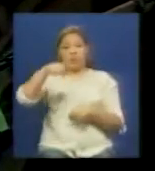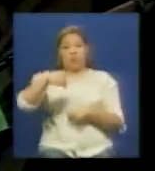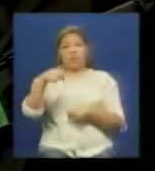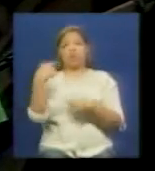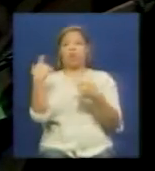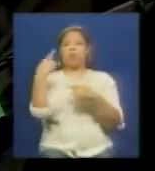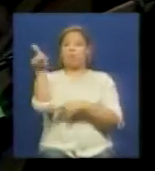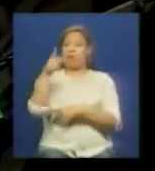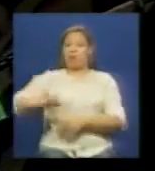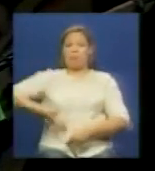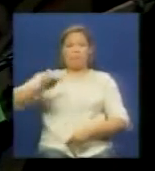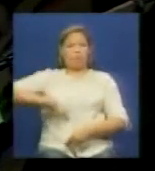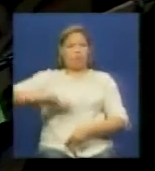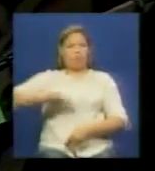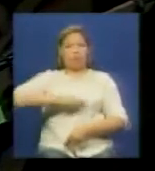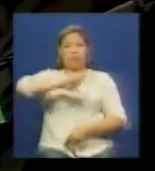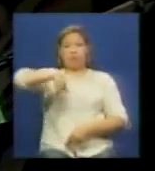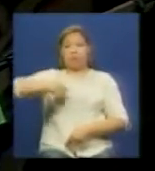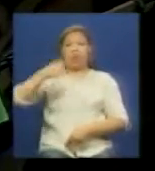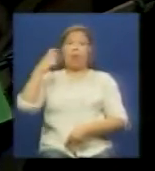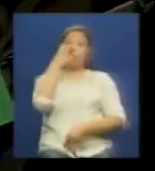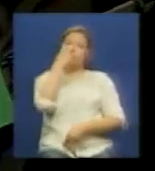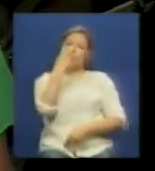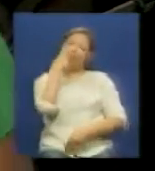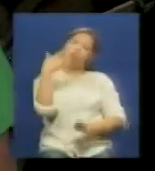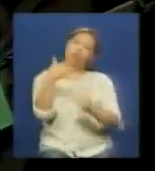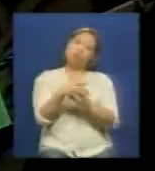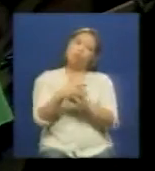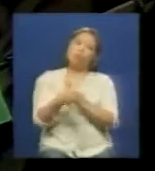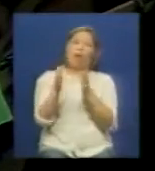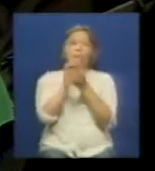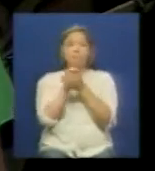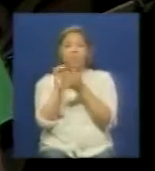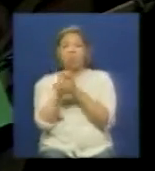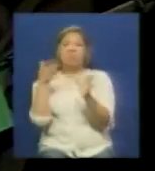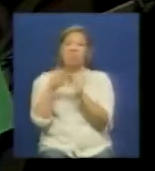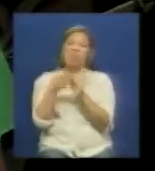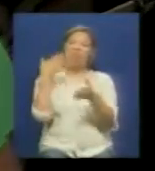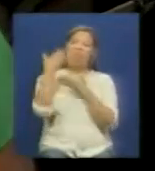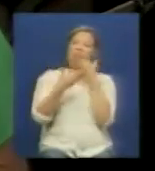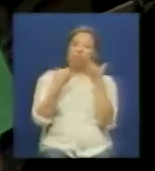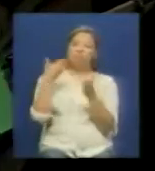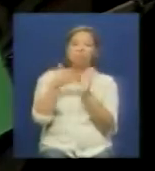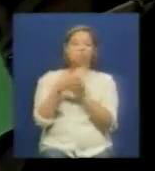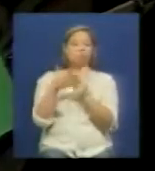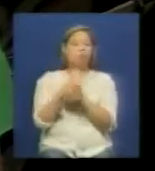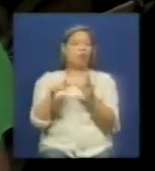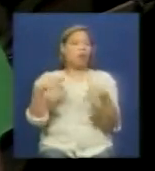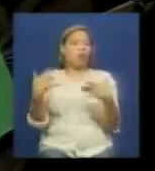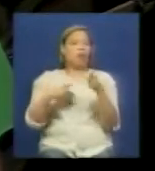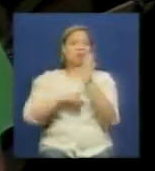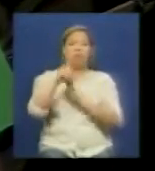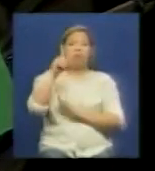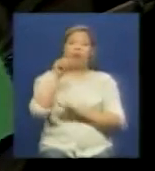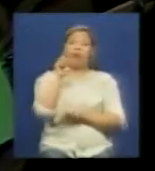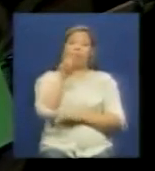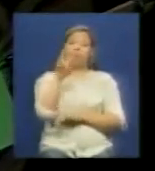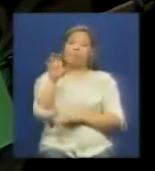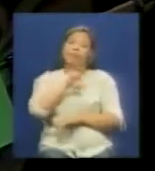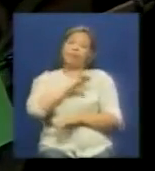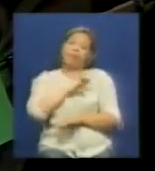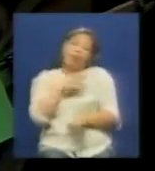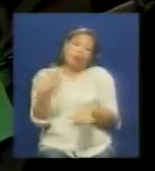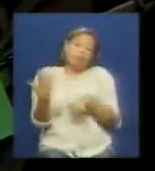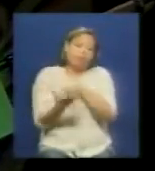emblemática nuestros invitados estamos hablando en el segmento anterior acerca de lo que ocurrió el 23 de enero qué sucedió qué podemos mejorar y además bueno de ahí